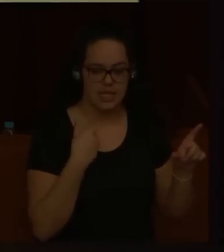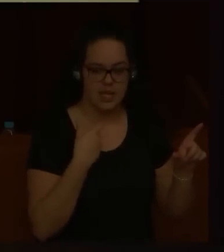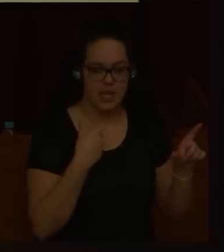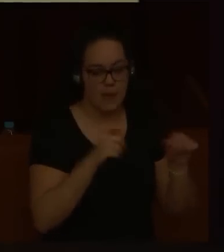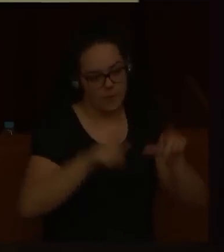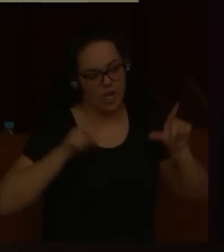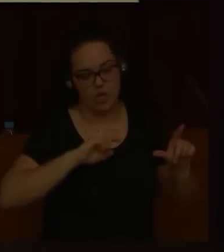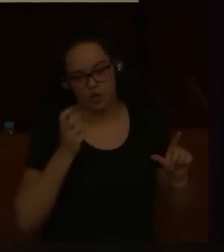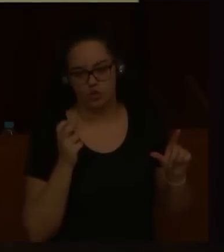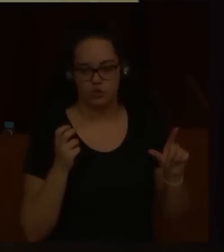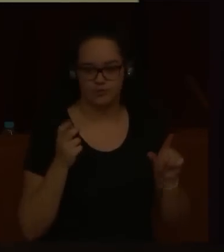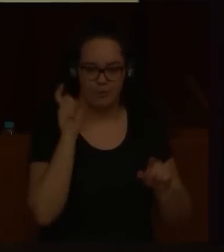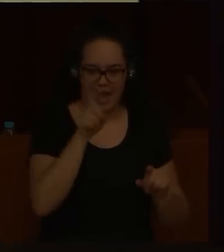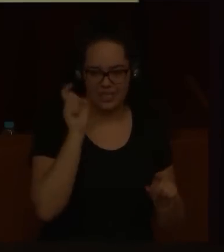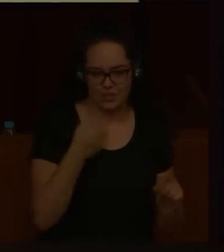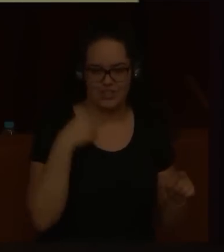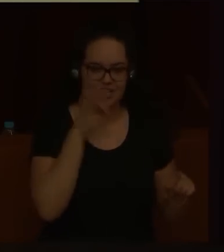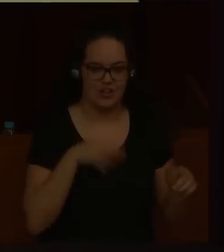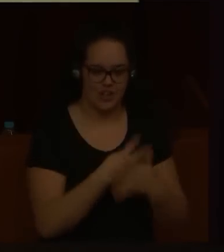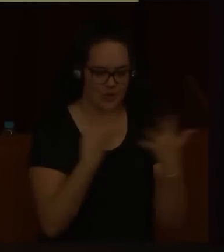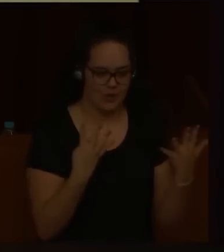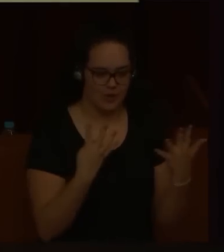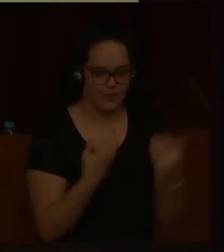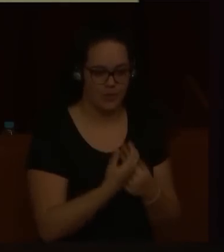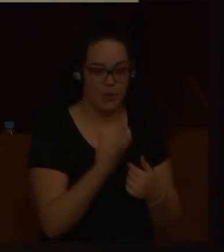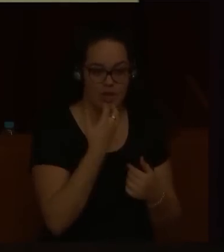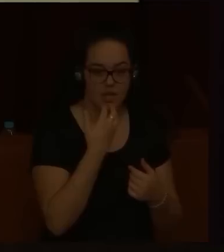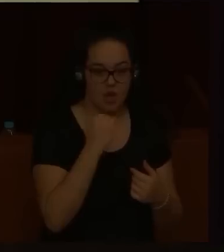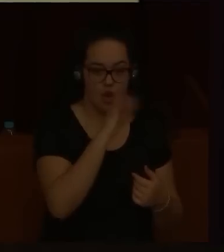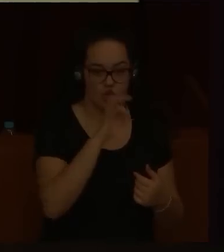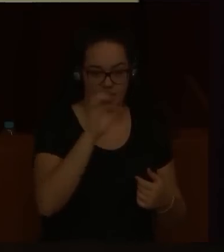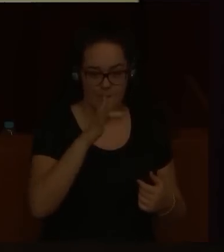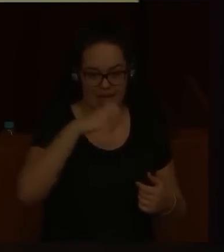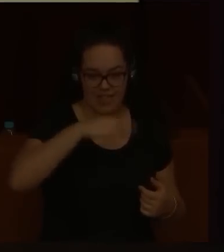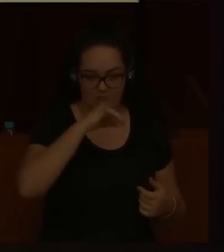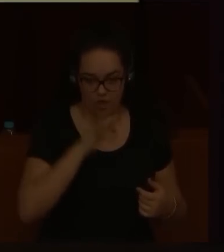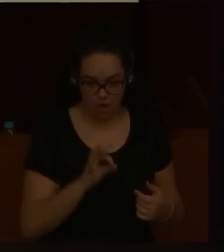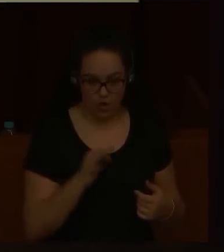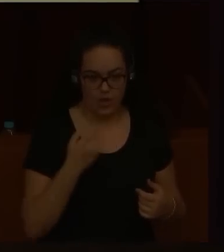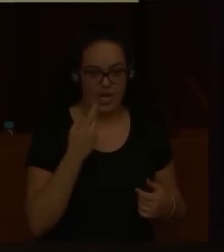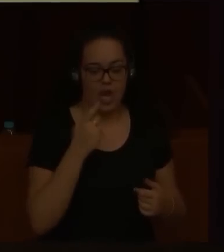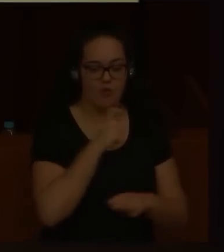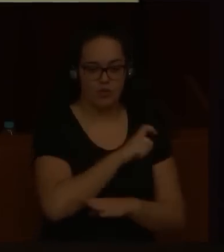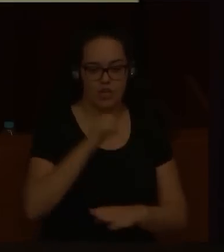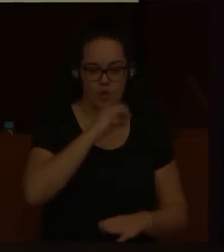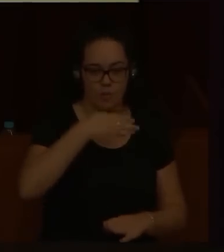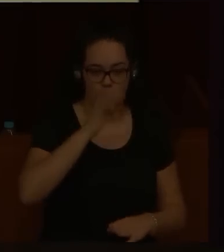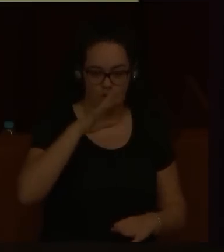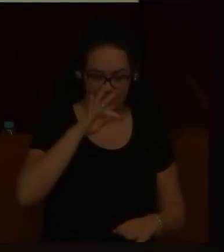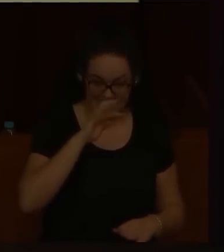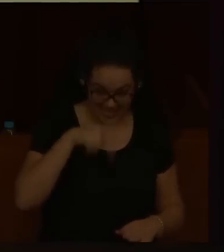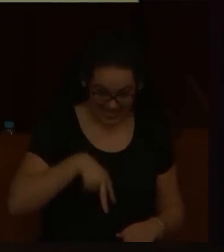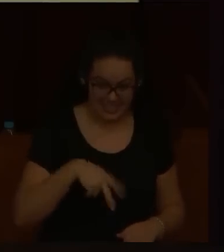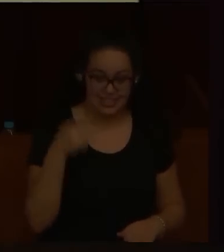grandes maestros del siglo XIX, como José de Madrazo en la Fundación Botín, Federico de